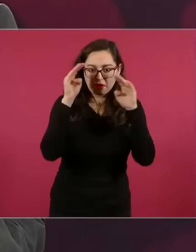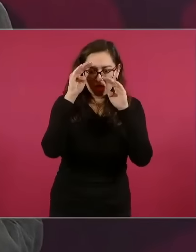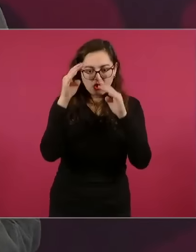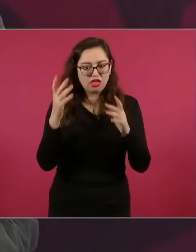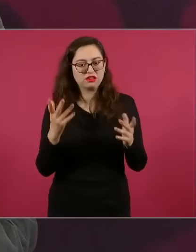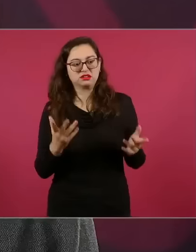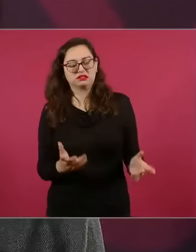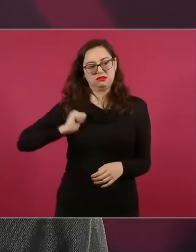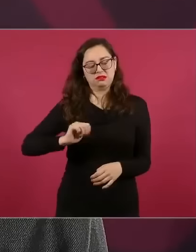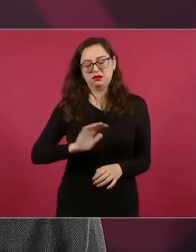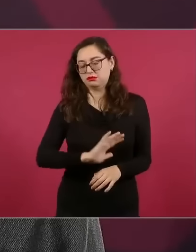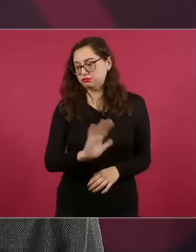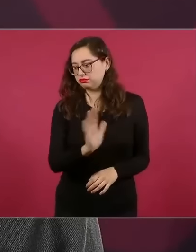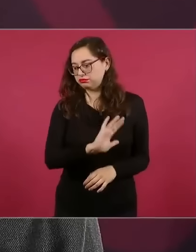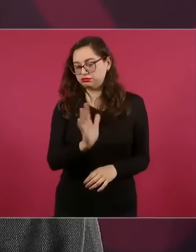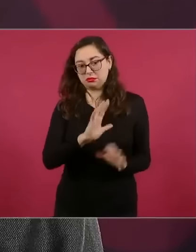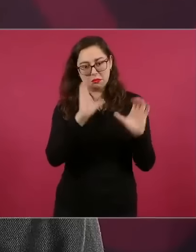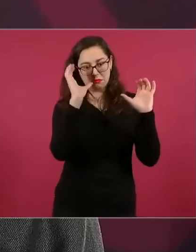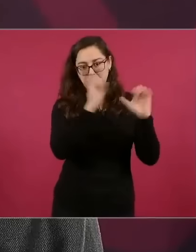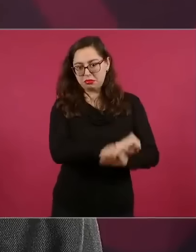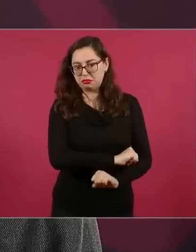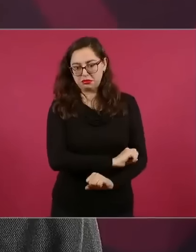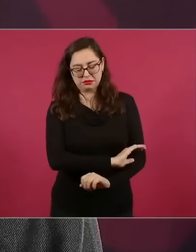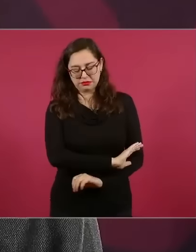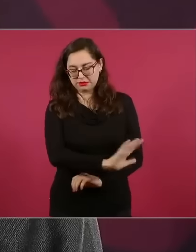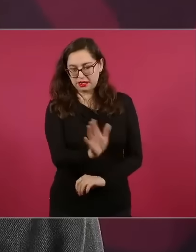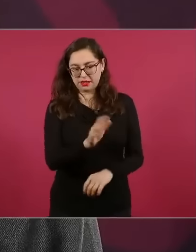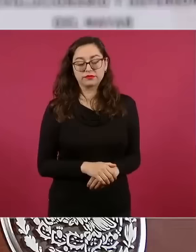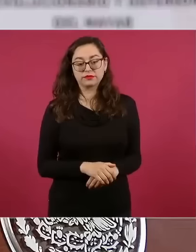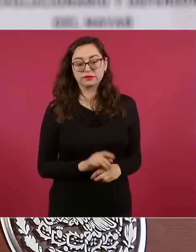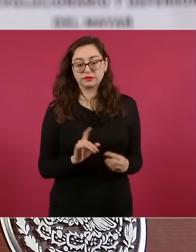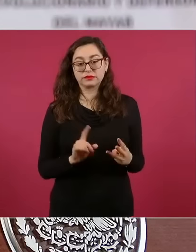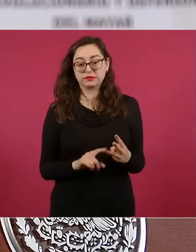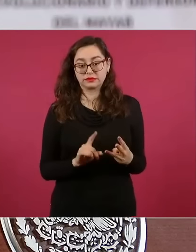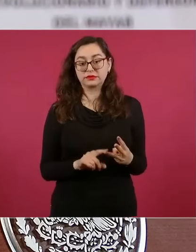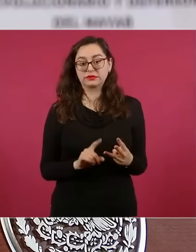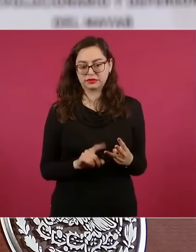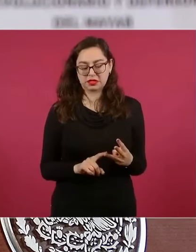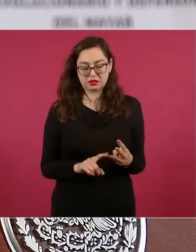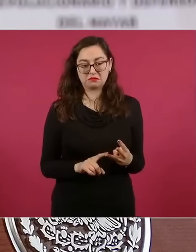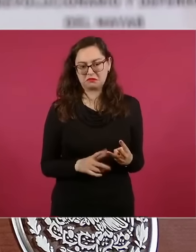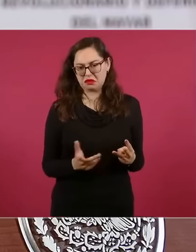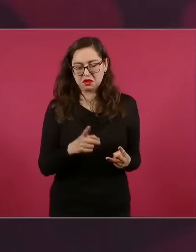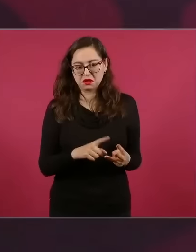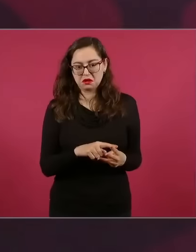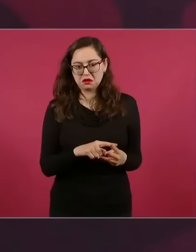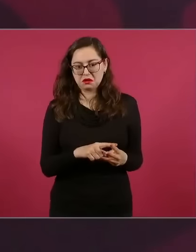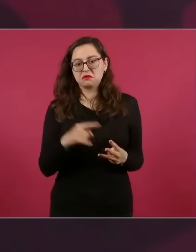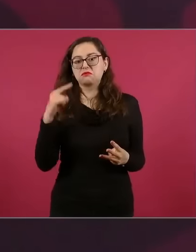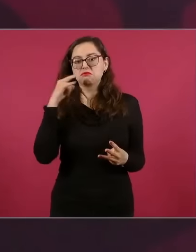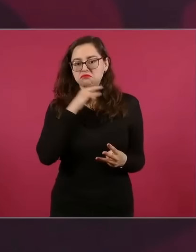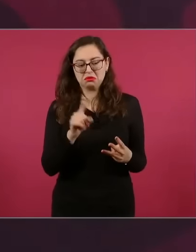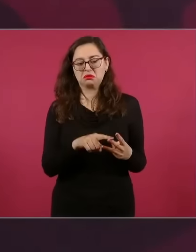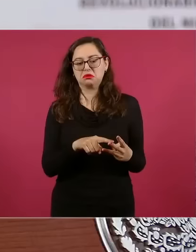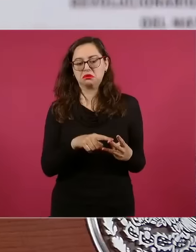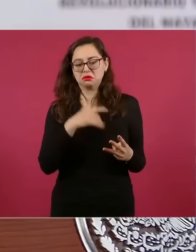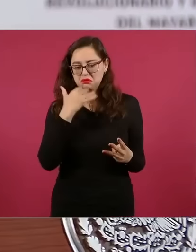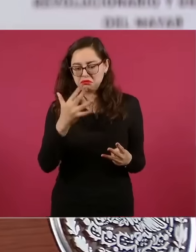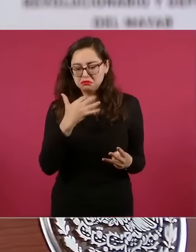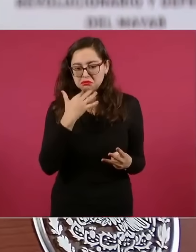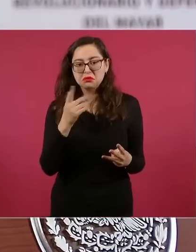retrógradas pero me faltó la tercera característica ah no ya es hipócritas